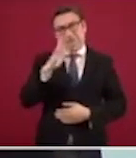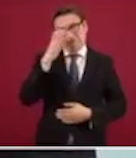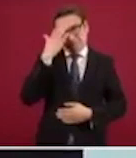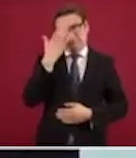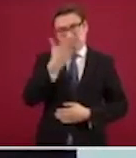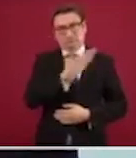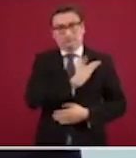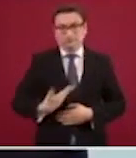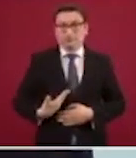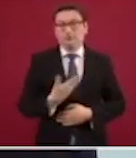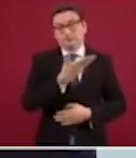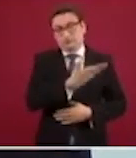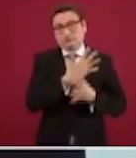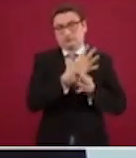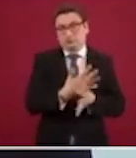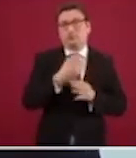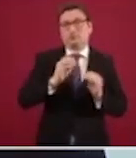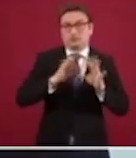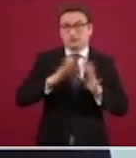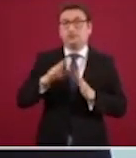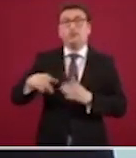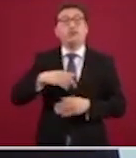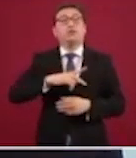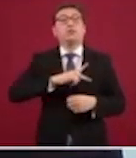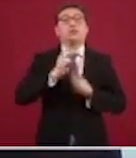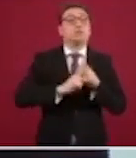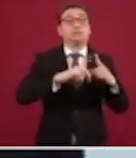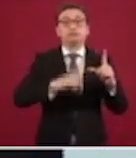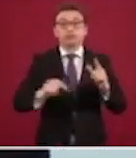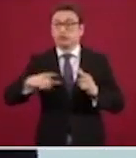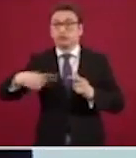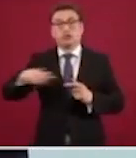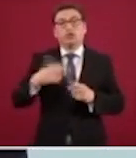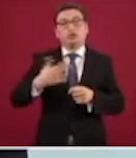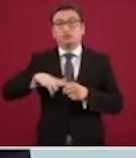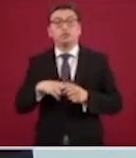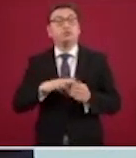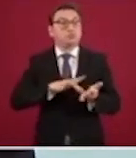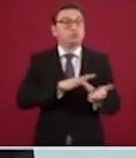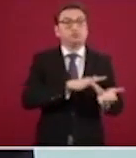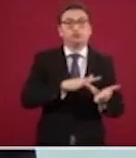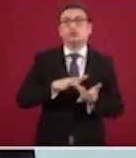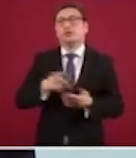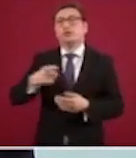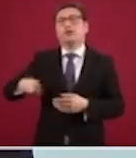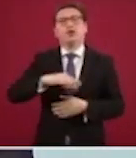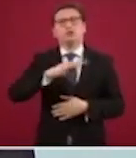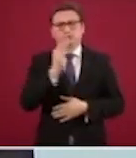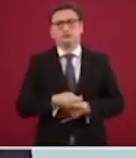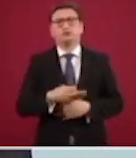presidente de la República, que para apoyar al país los hospitales del sector privado han aceptado,